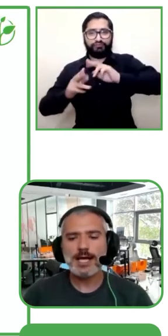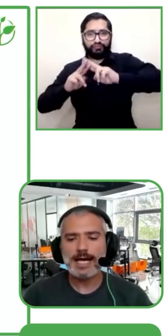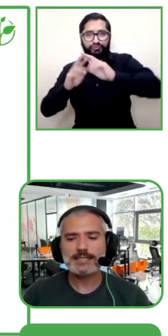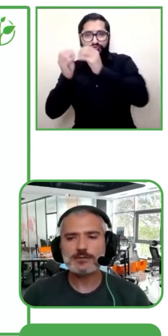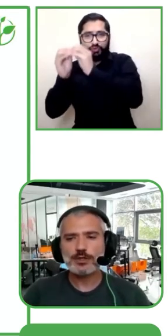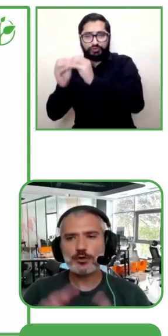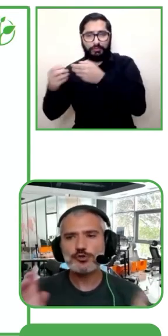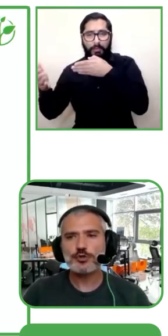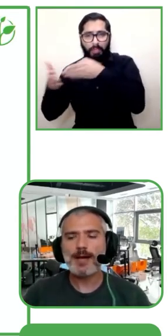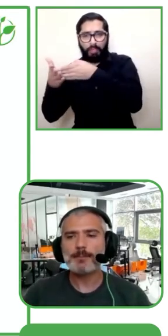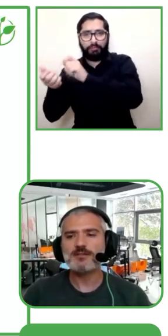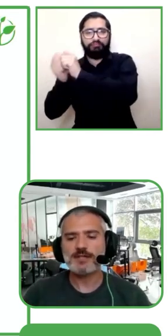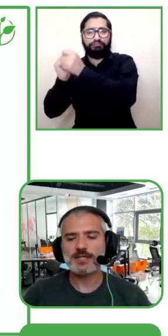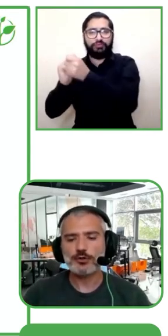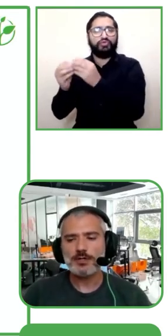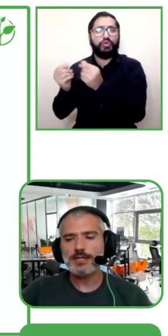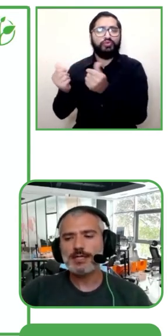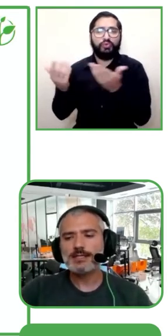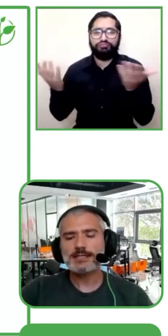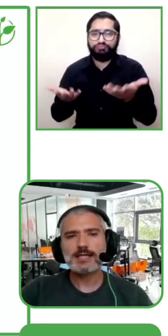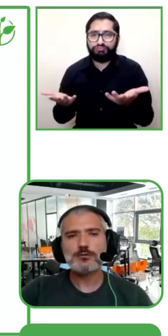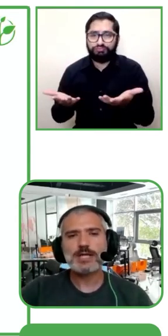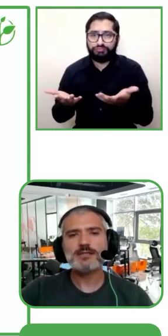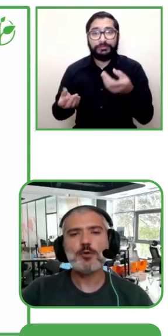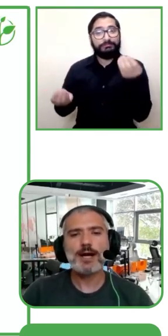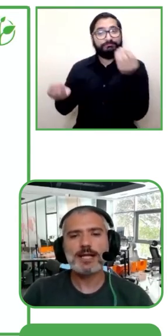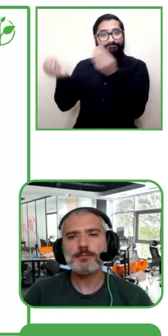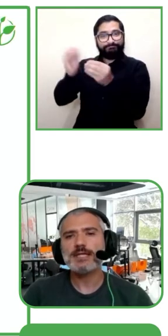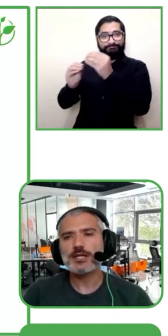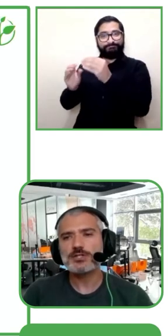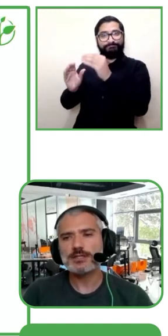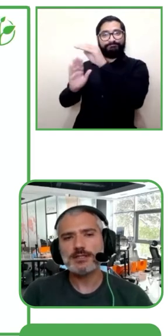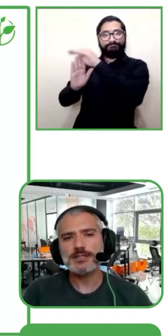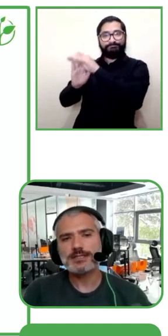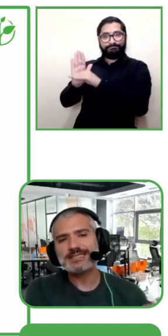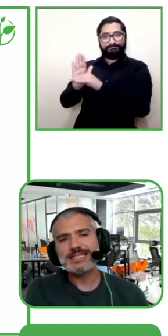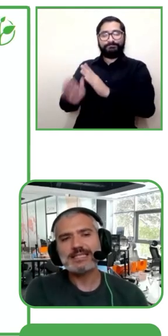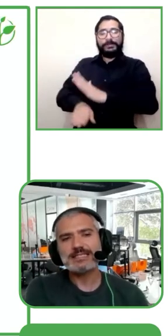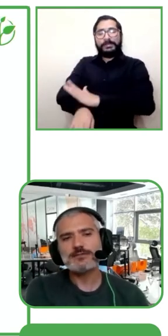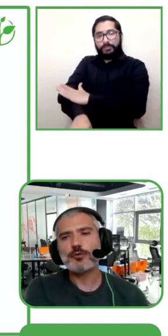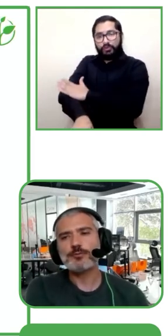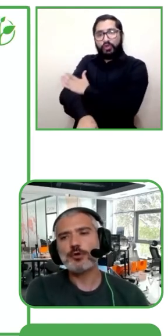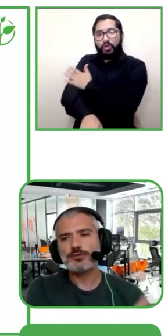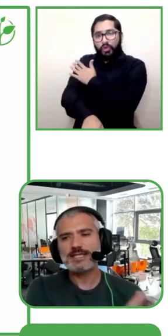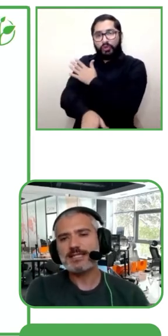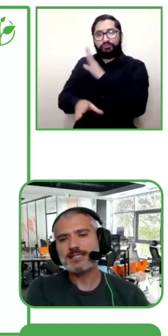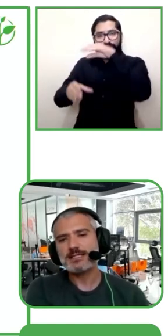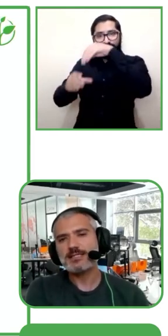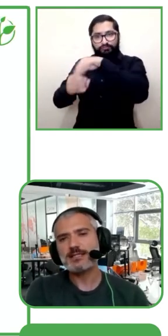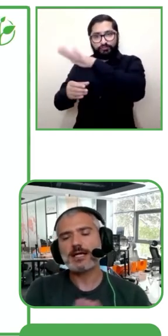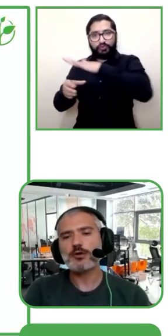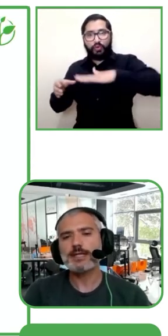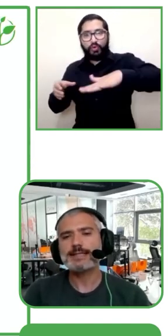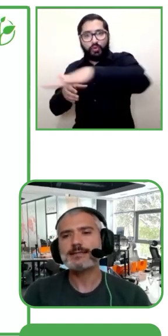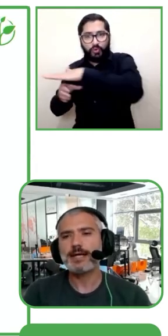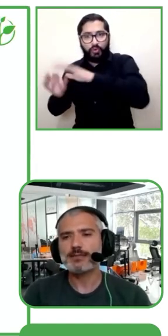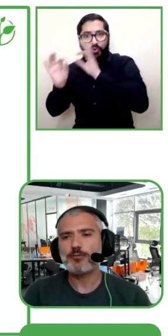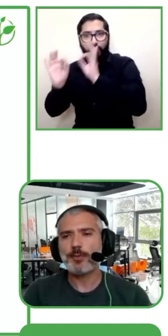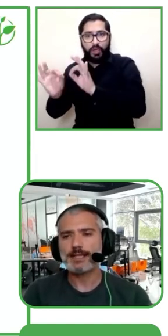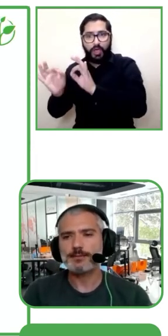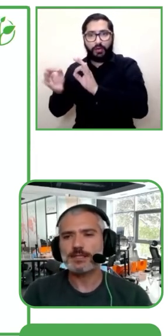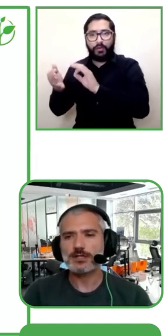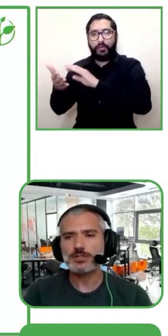instalamos sensores dentro de estos lugares hacemos mapa y tenemos una aplicación móvil que